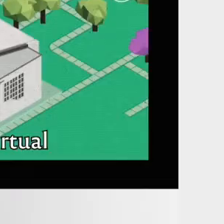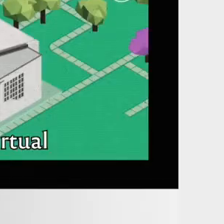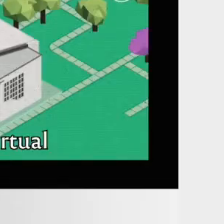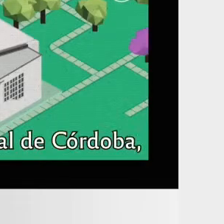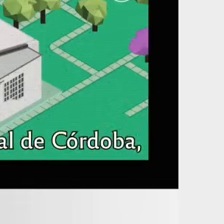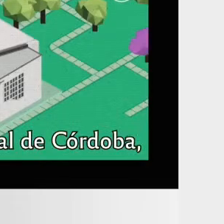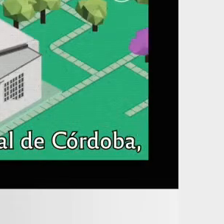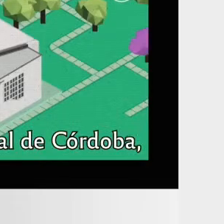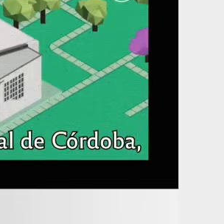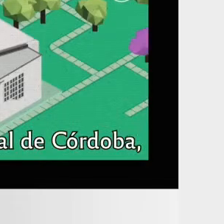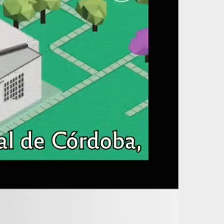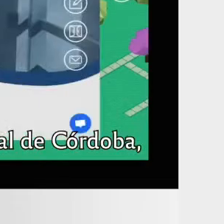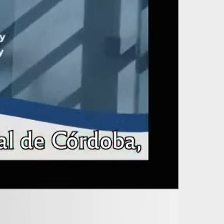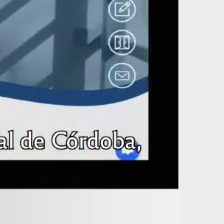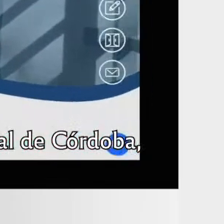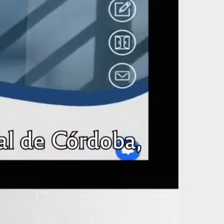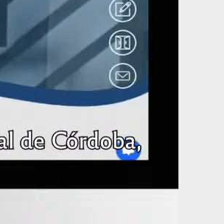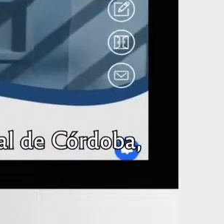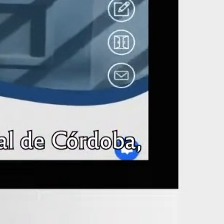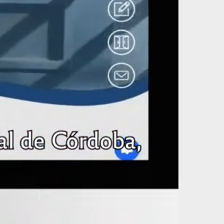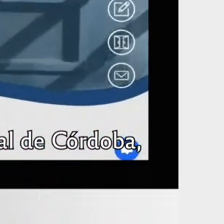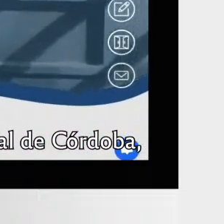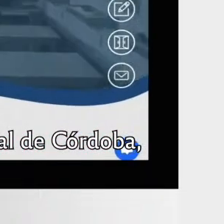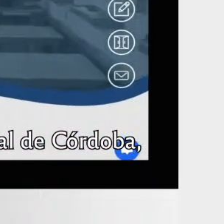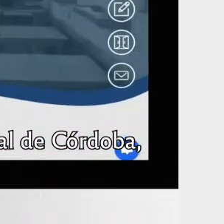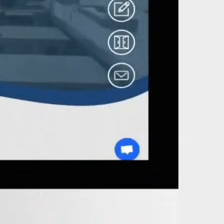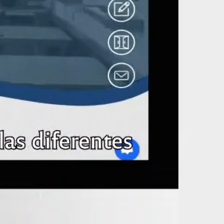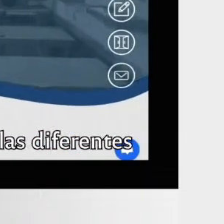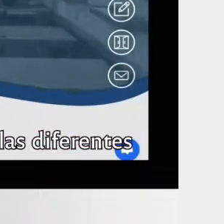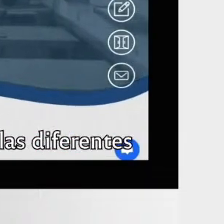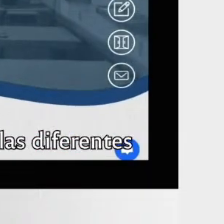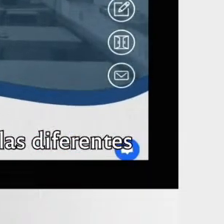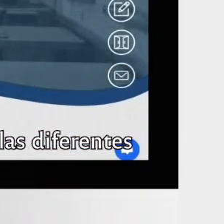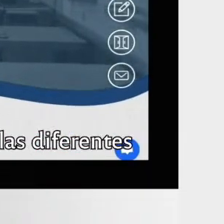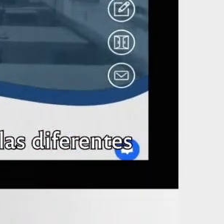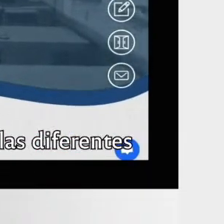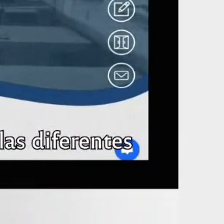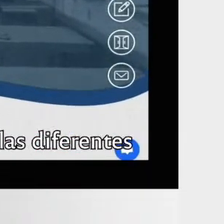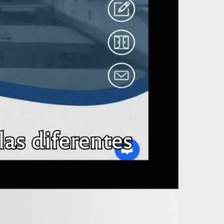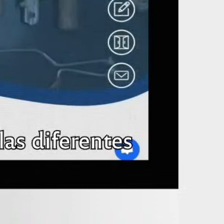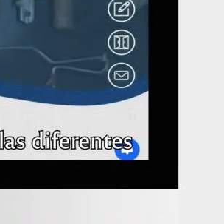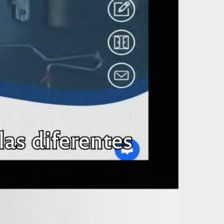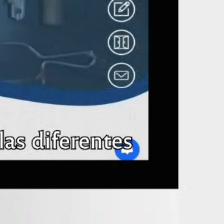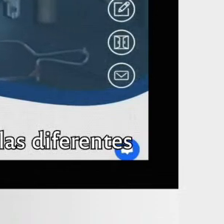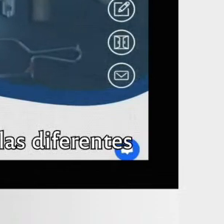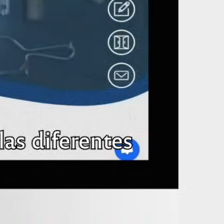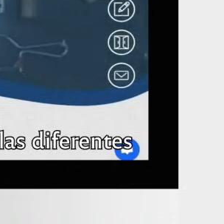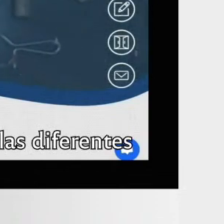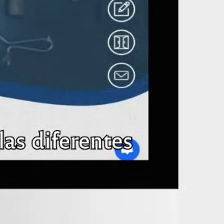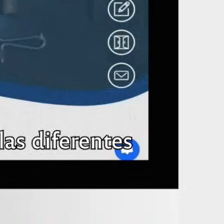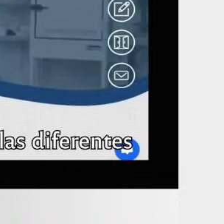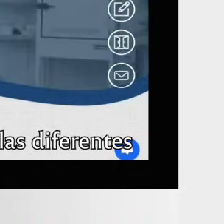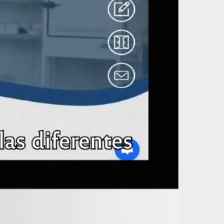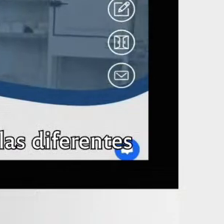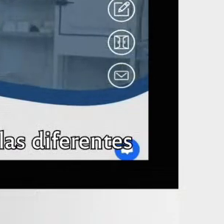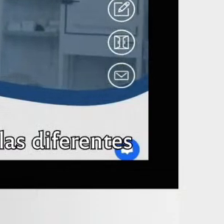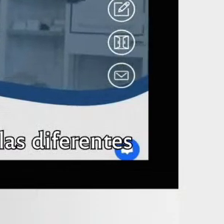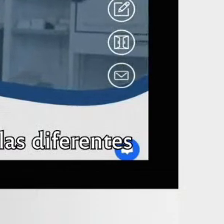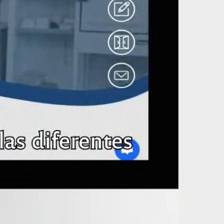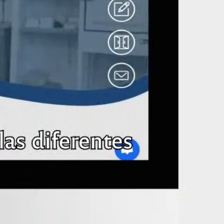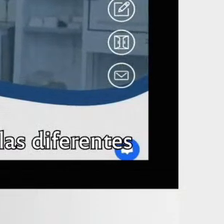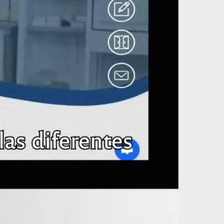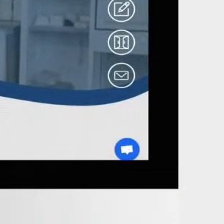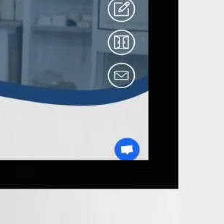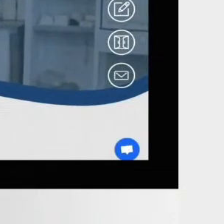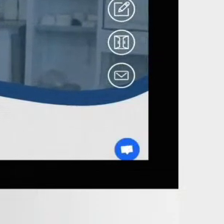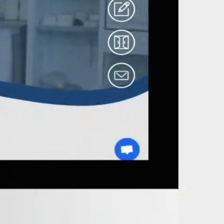puedas aprovechar y conocer todo el contenido de la Universidad Nacional de Córdoba. Las diferentes facultades, el ejercicio de la profesión y las diferentes actividades